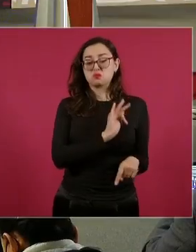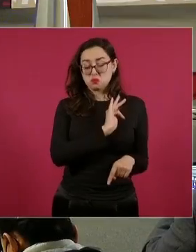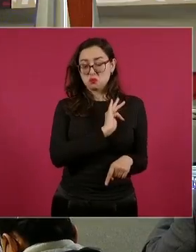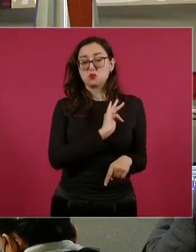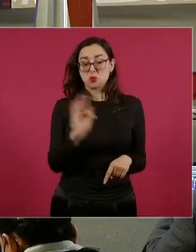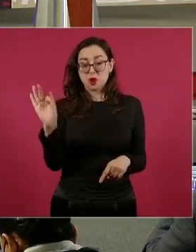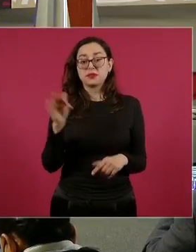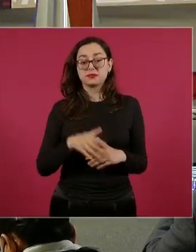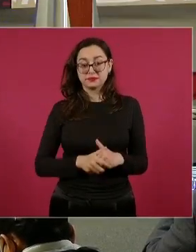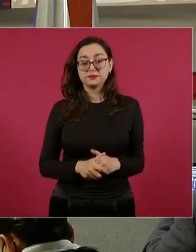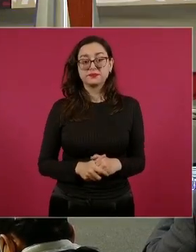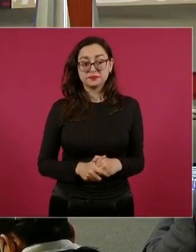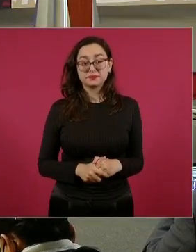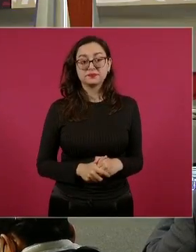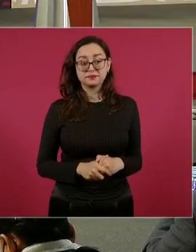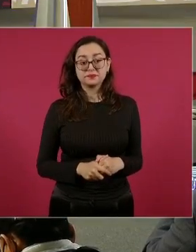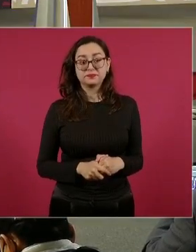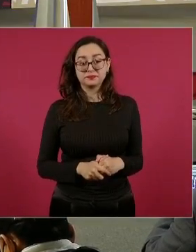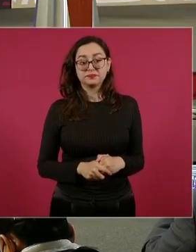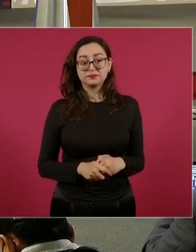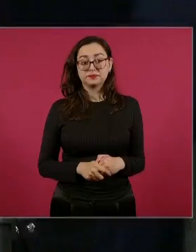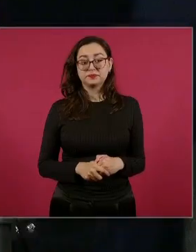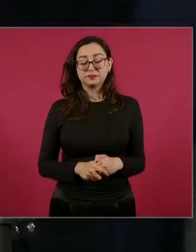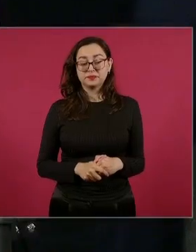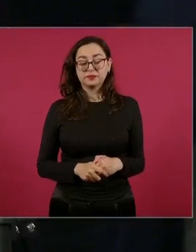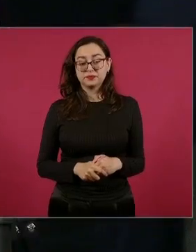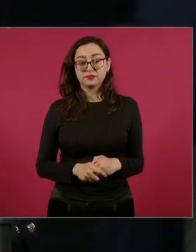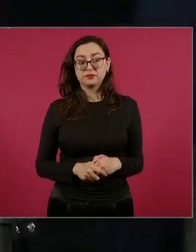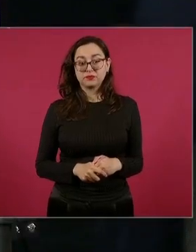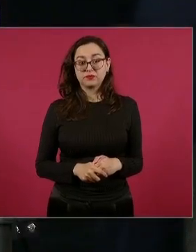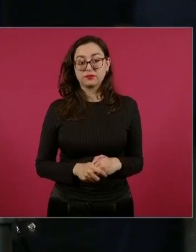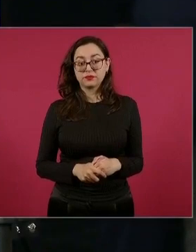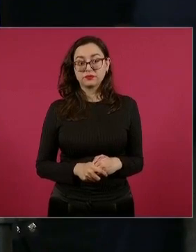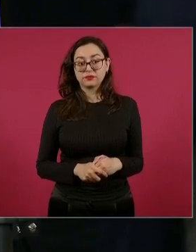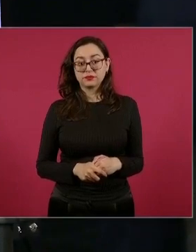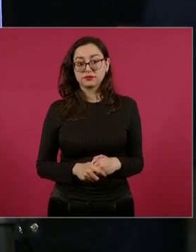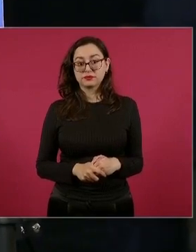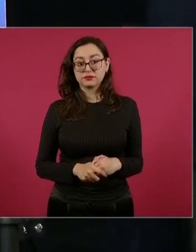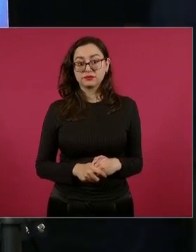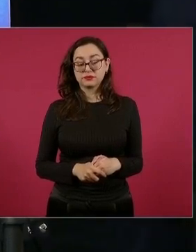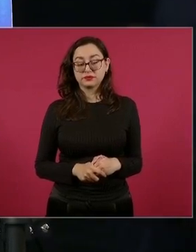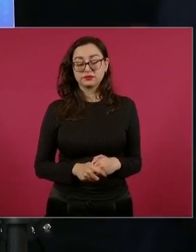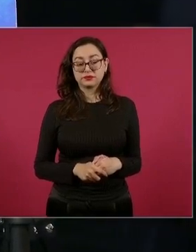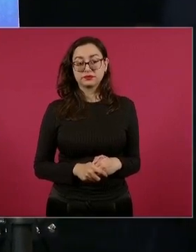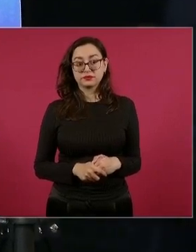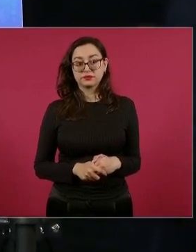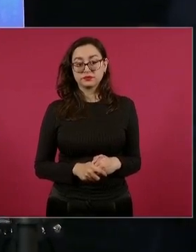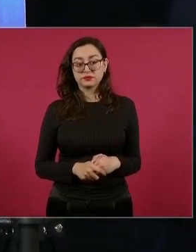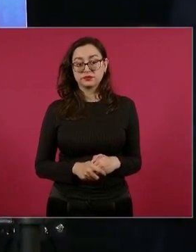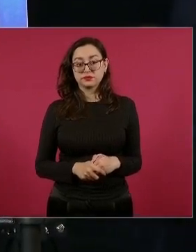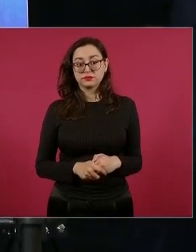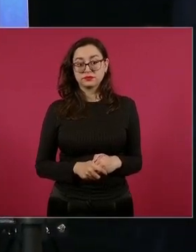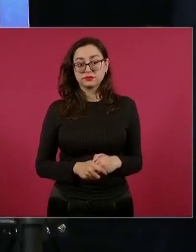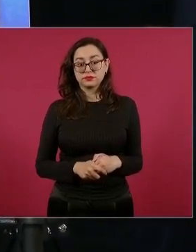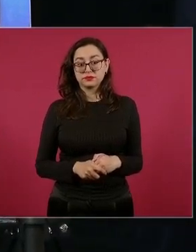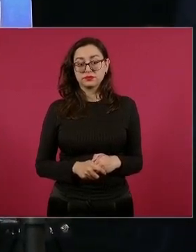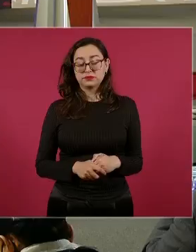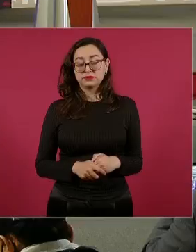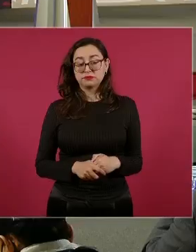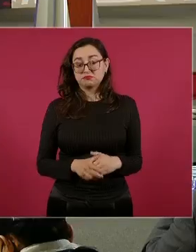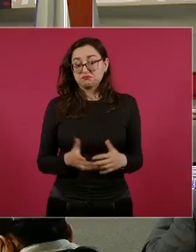todo el circuito, que comprende